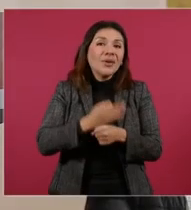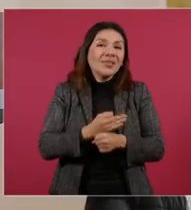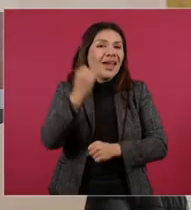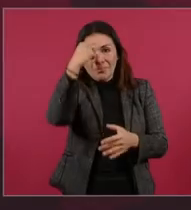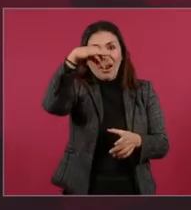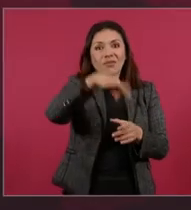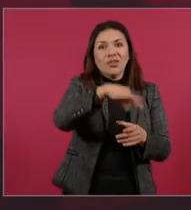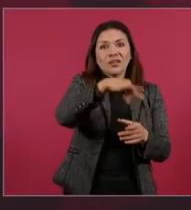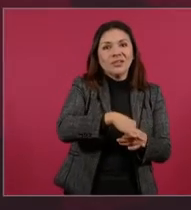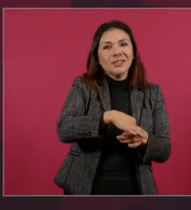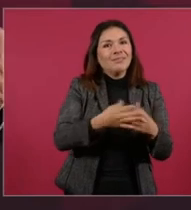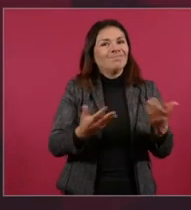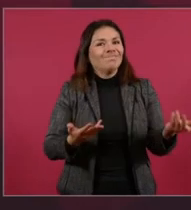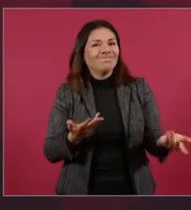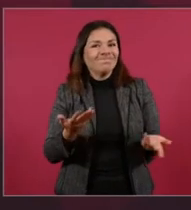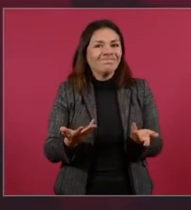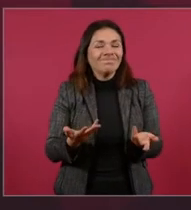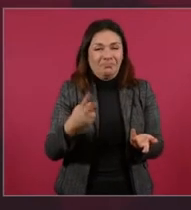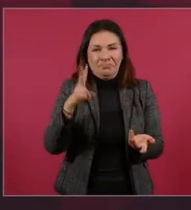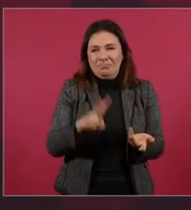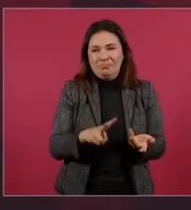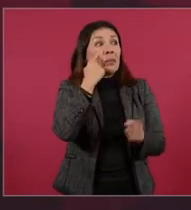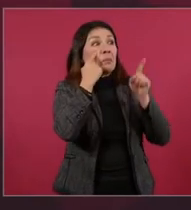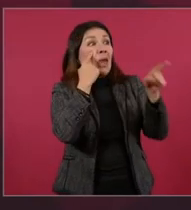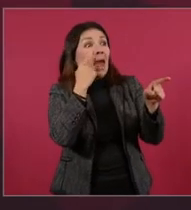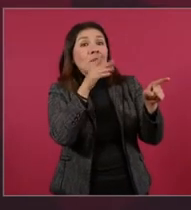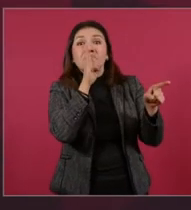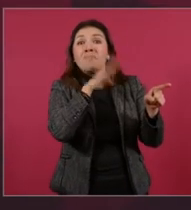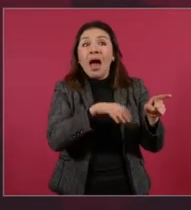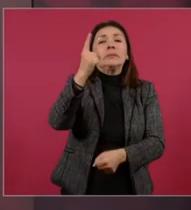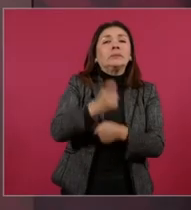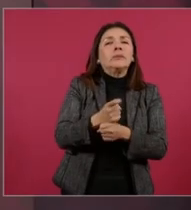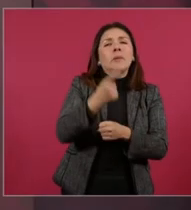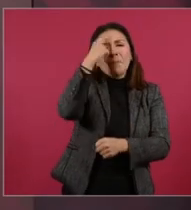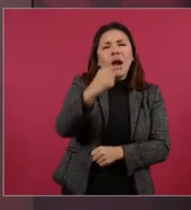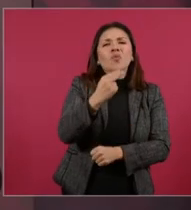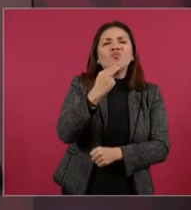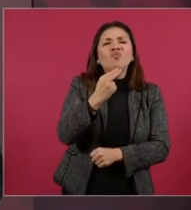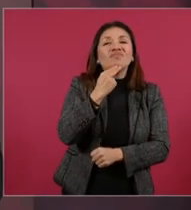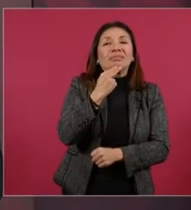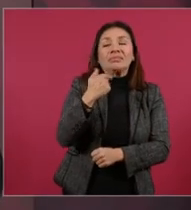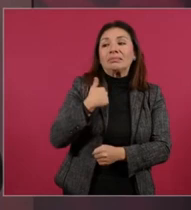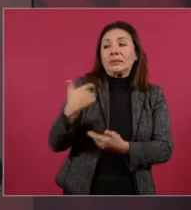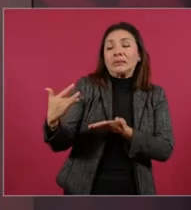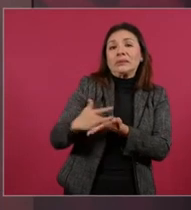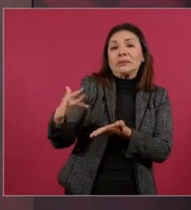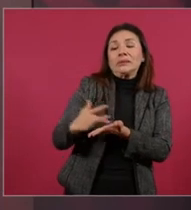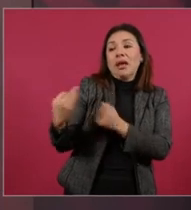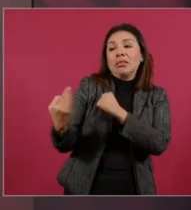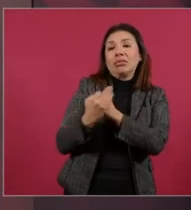electoral. Y entonces todo se usa con propósitos políticos, electorales o